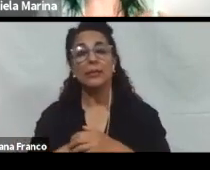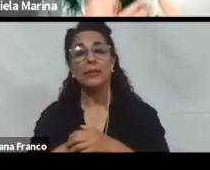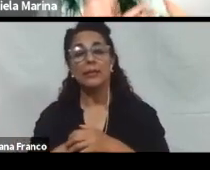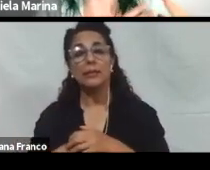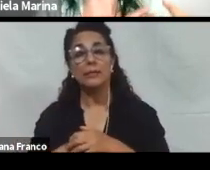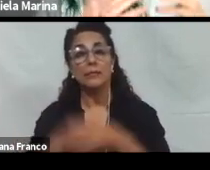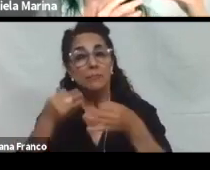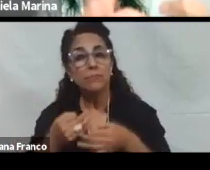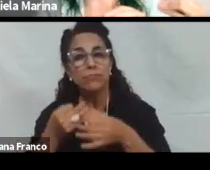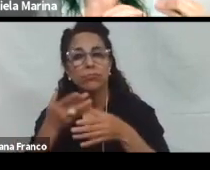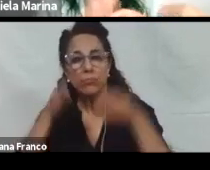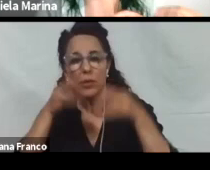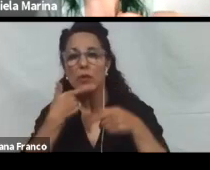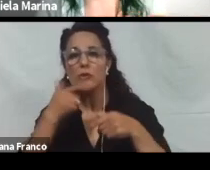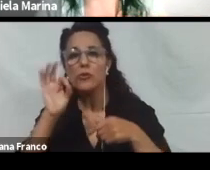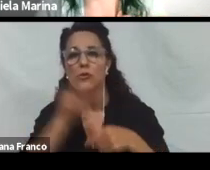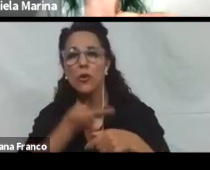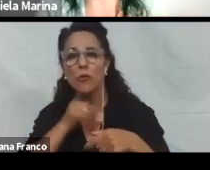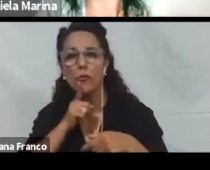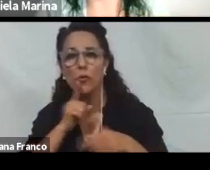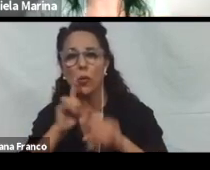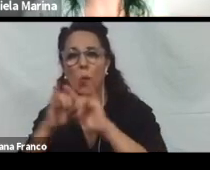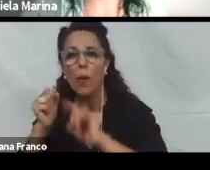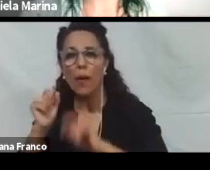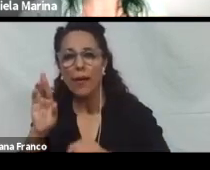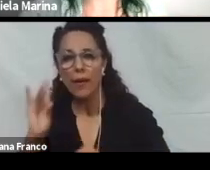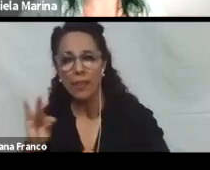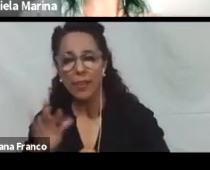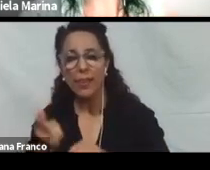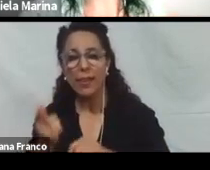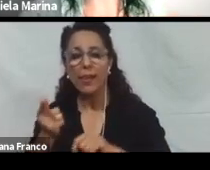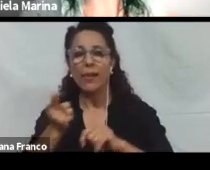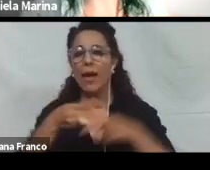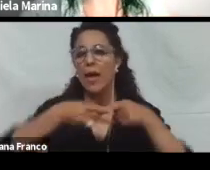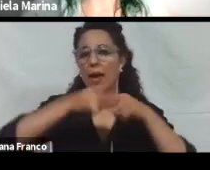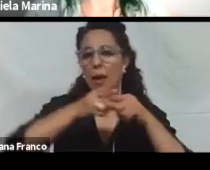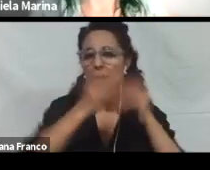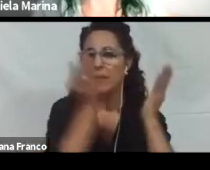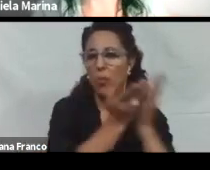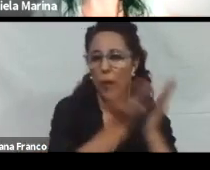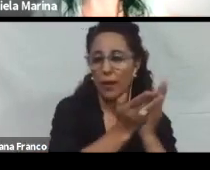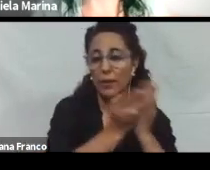del software, de la herramienta en sí educativa. Pero bueno, los comentamos también.